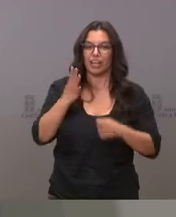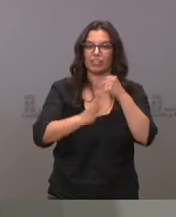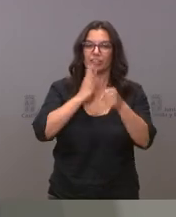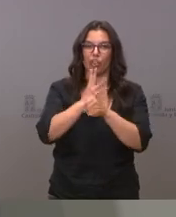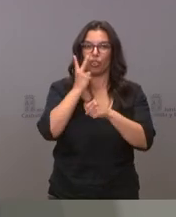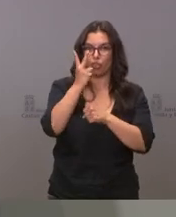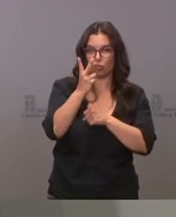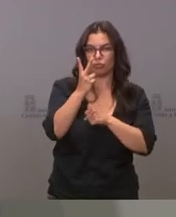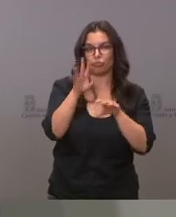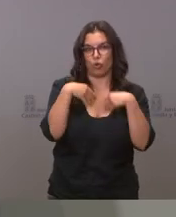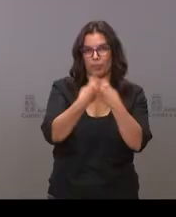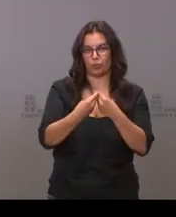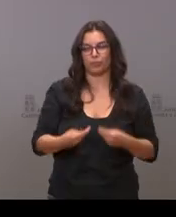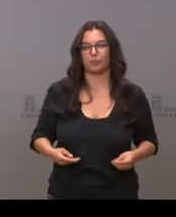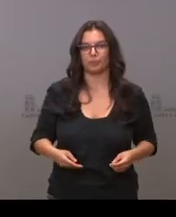completos